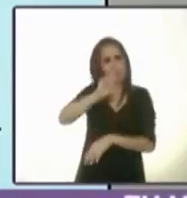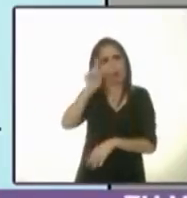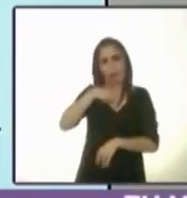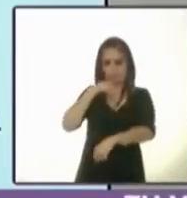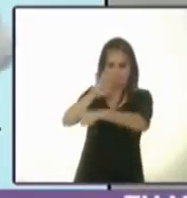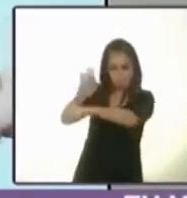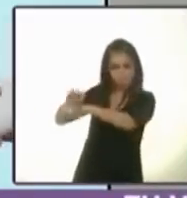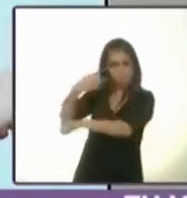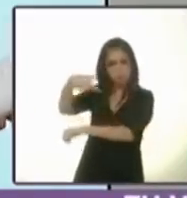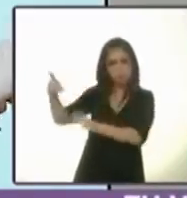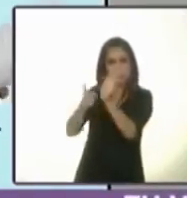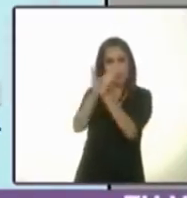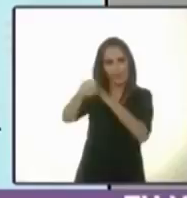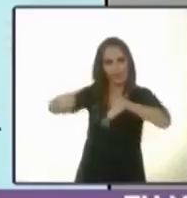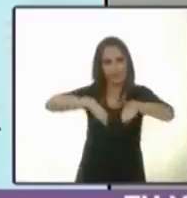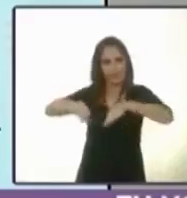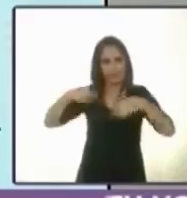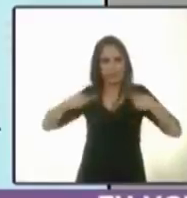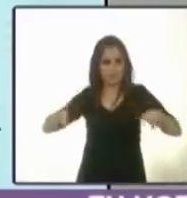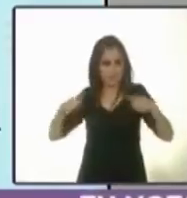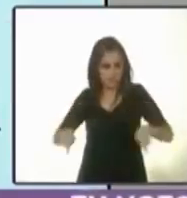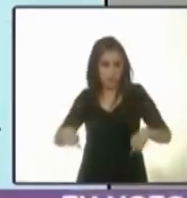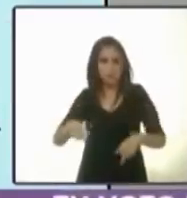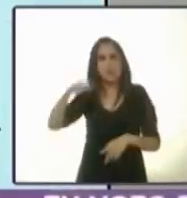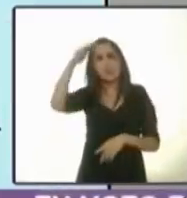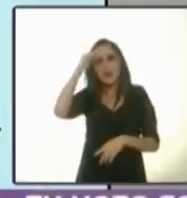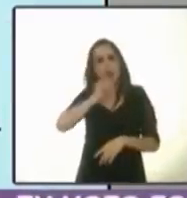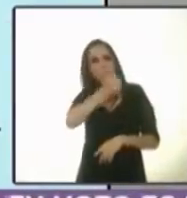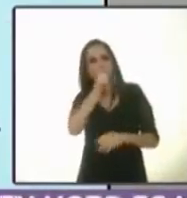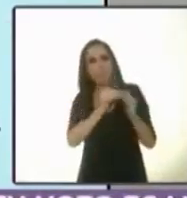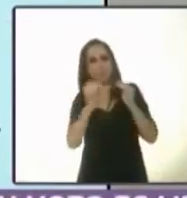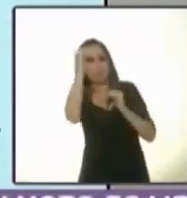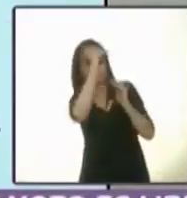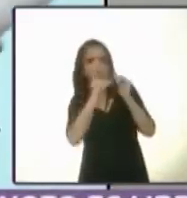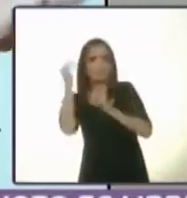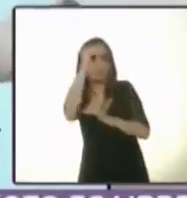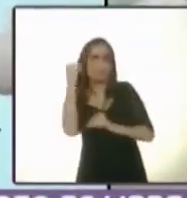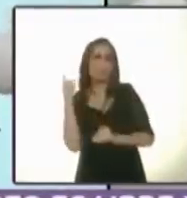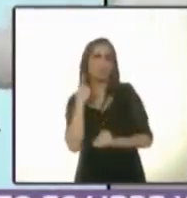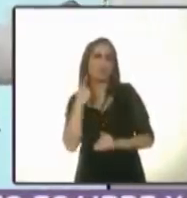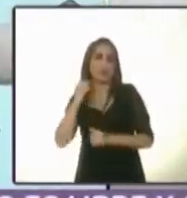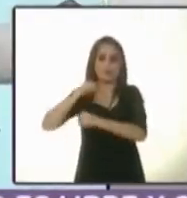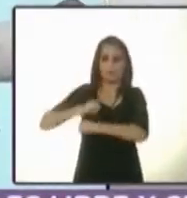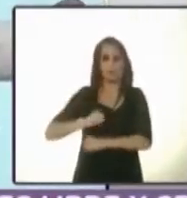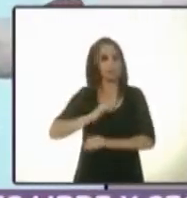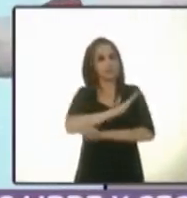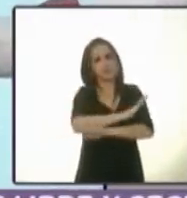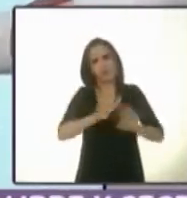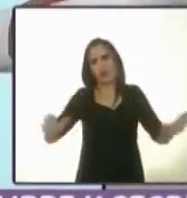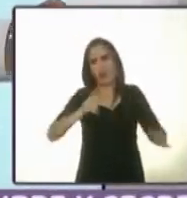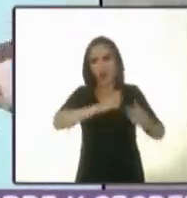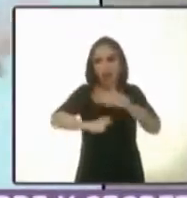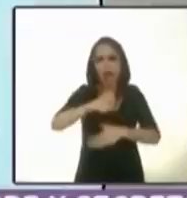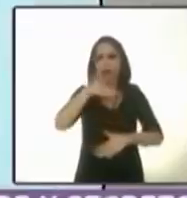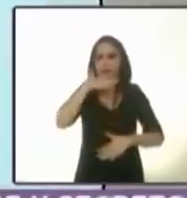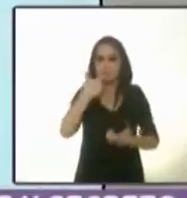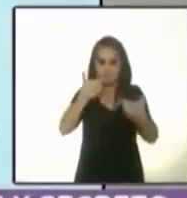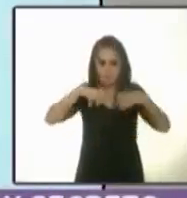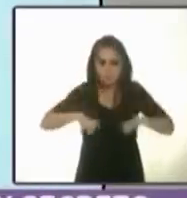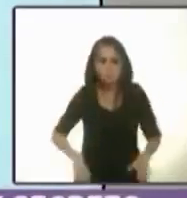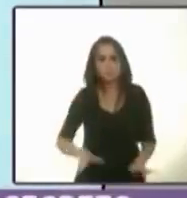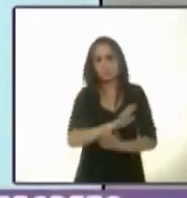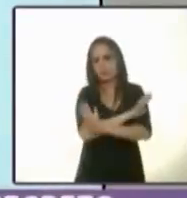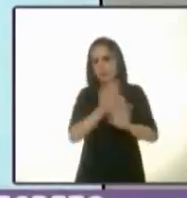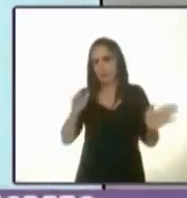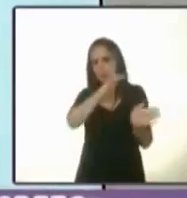trabajadores. Se trata de quitar los privilegios de los altos funcionarios públicos y acabar con la corrupción del actual gobierno. Eso